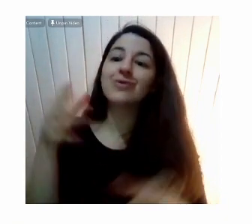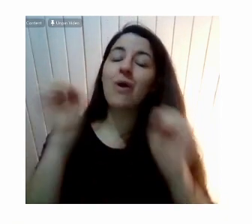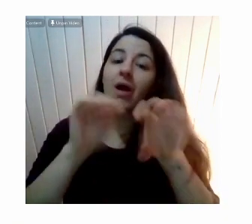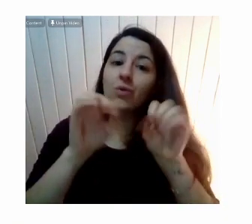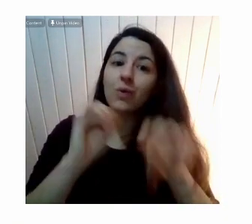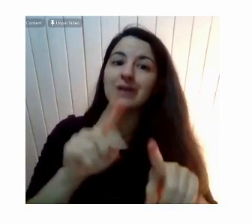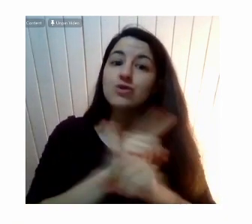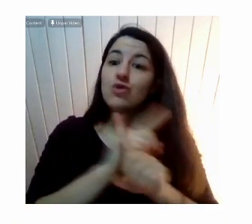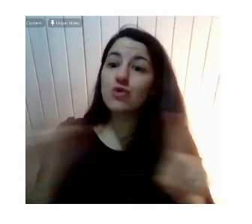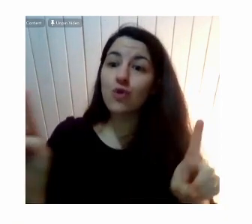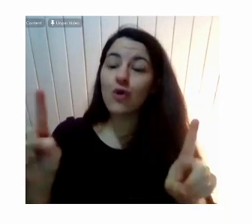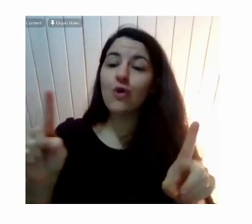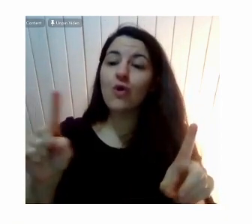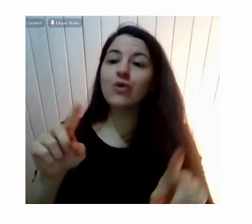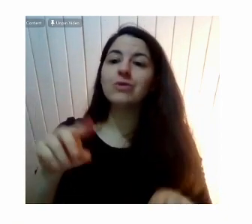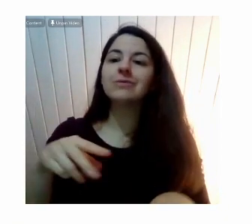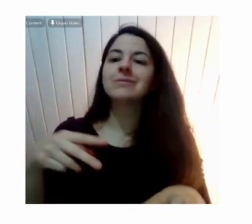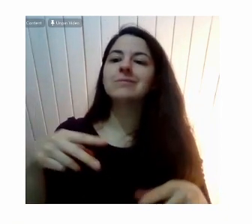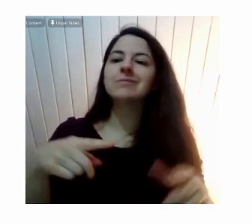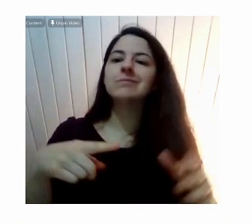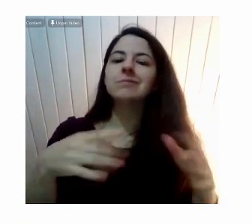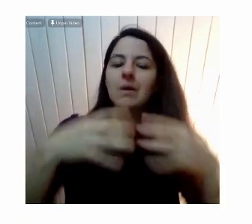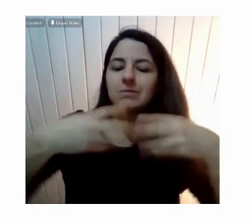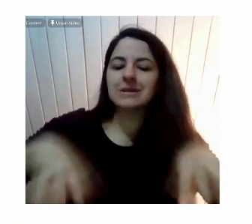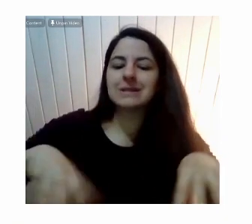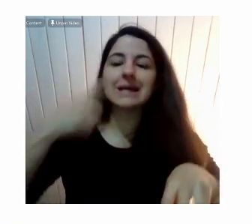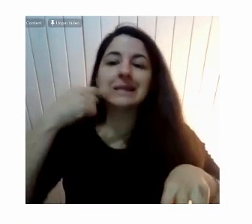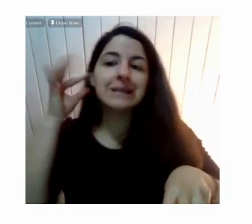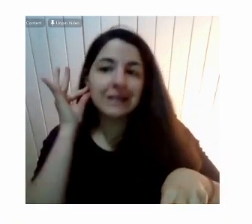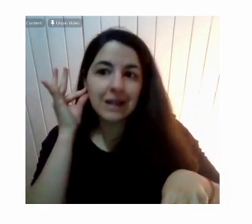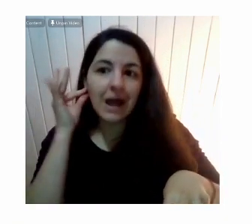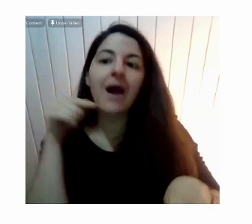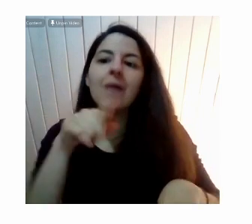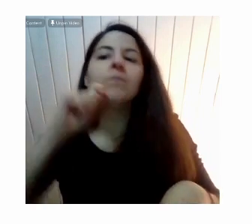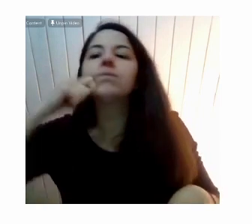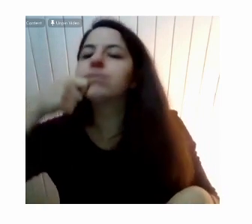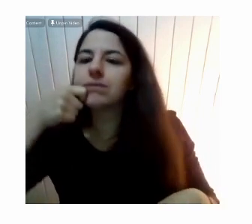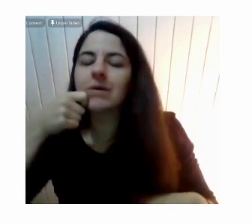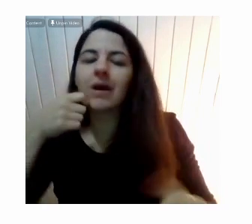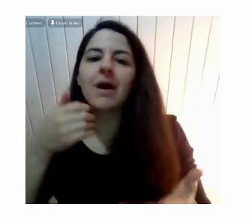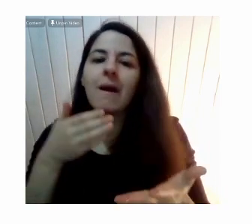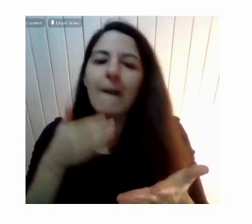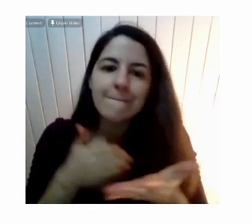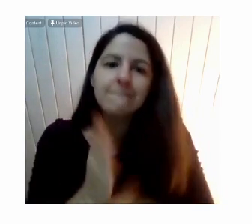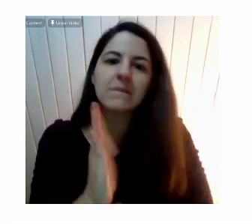sexista Digamos que Vuelve a emerger La disputa De los distintos Aspectos de la vida A través del